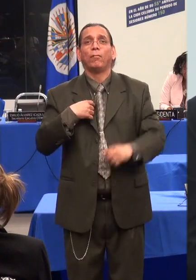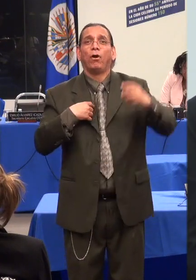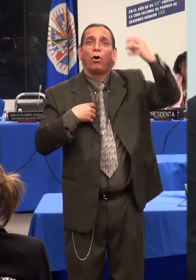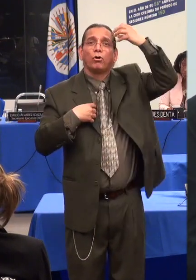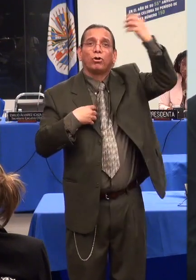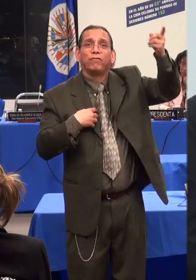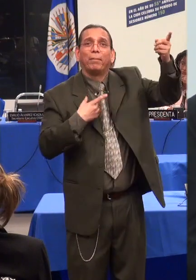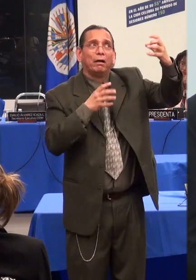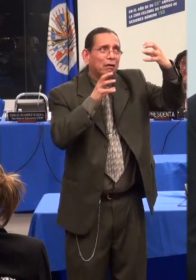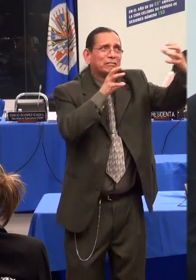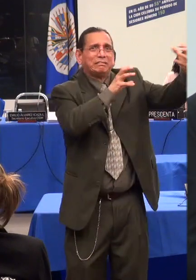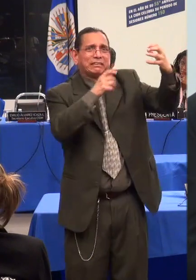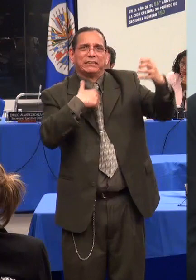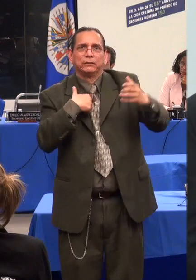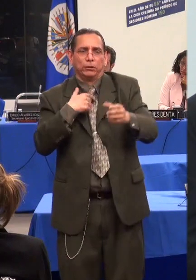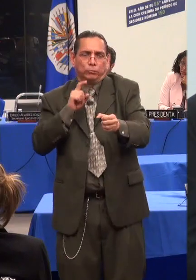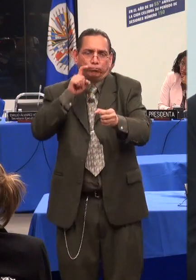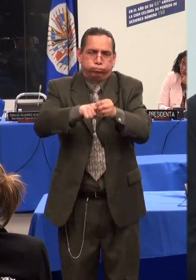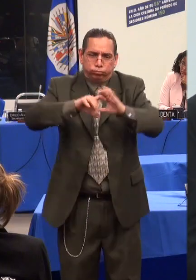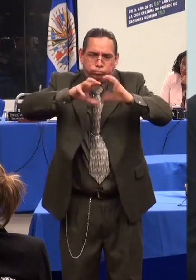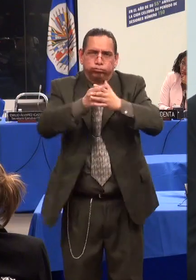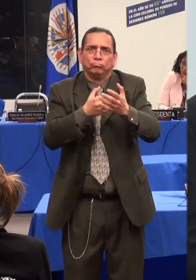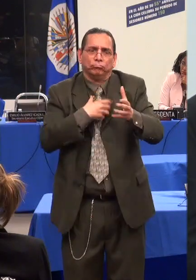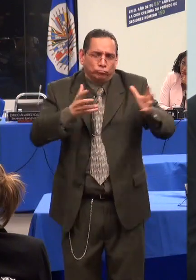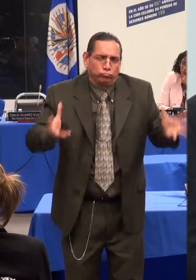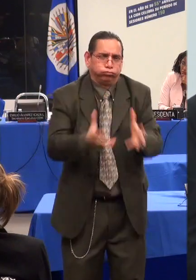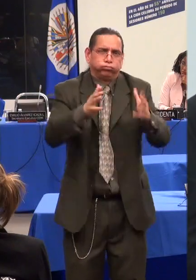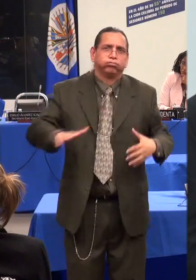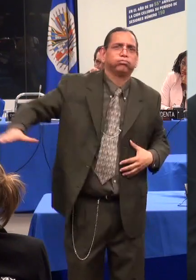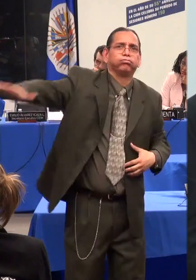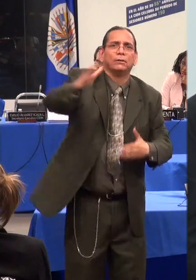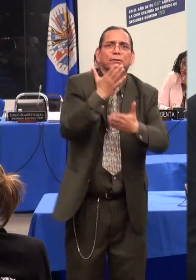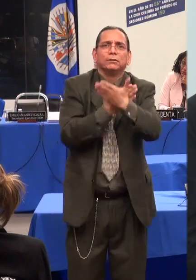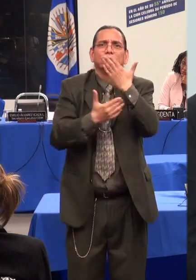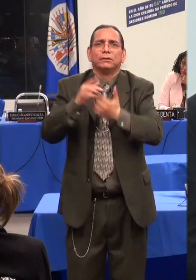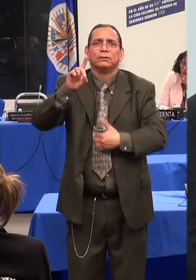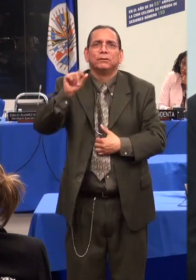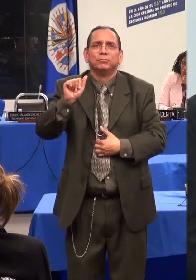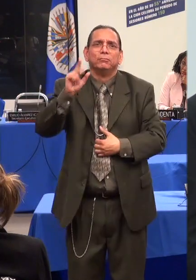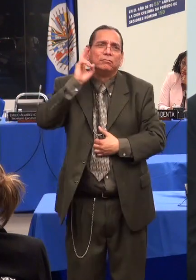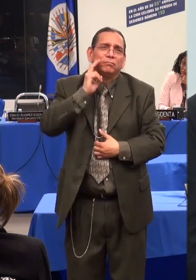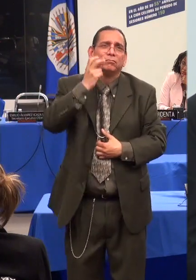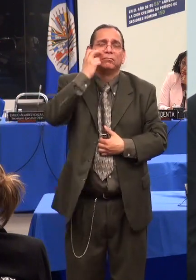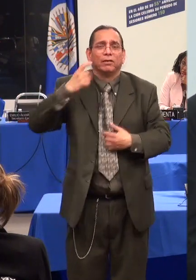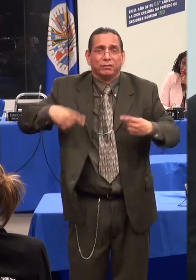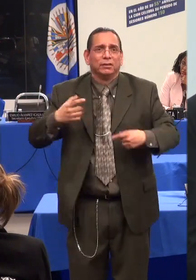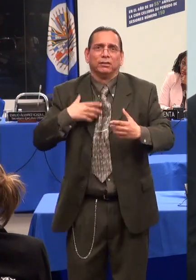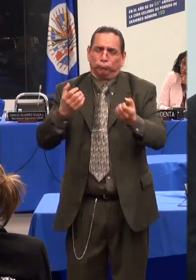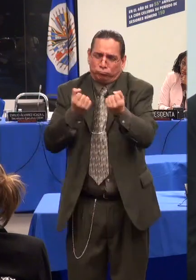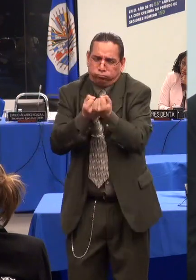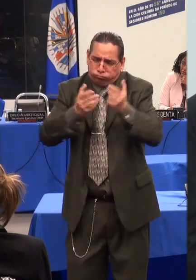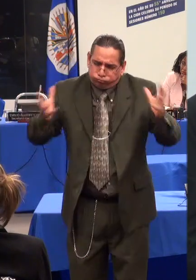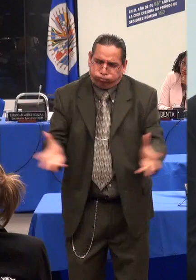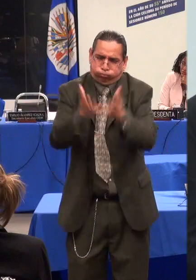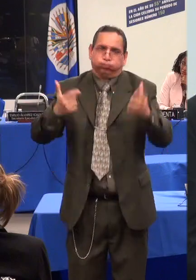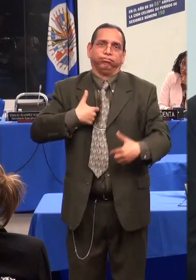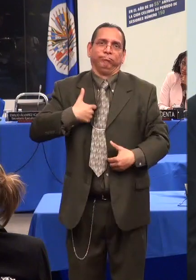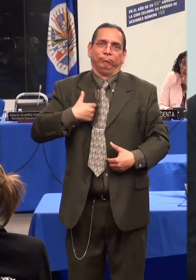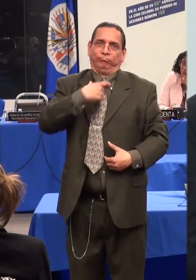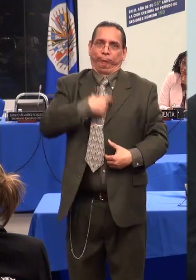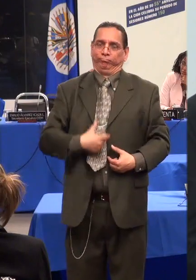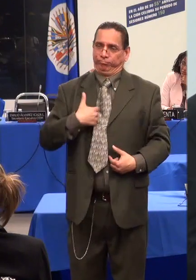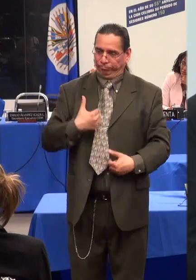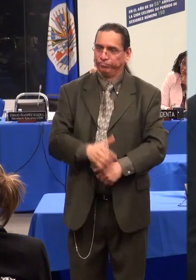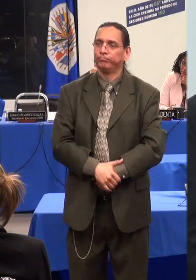posibilidad de expresión, reflexión y resistencia política. Hoy, desde este lugar